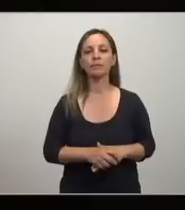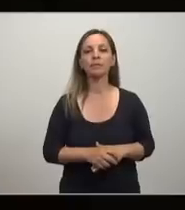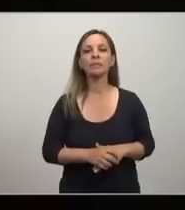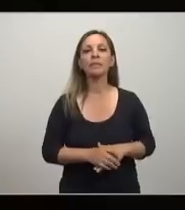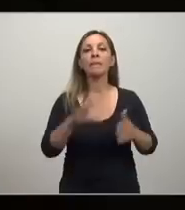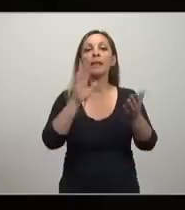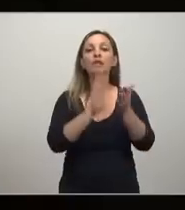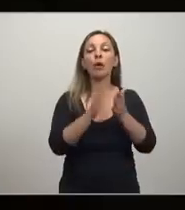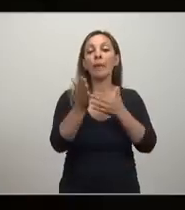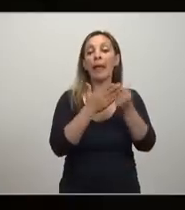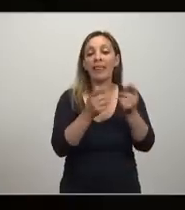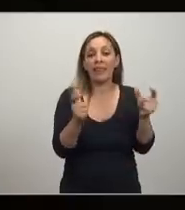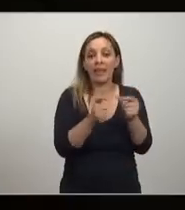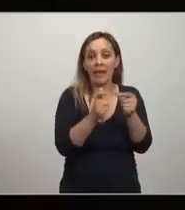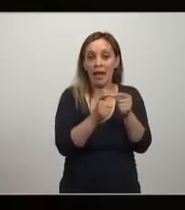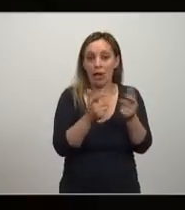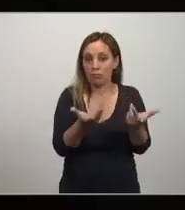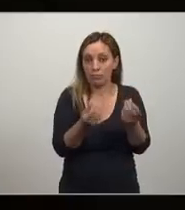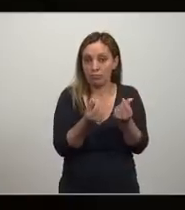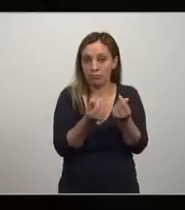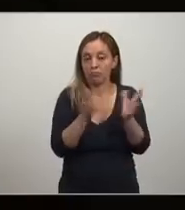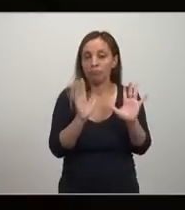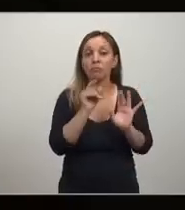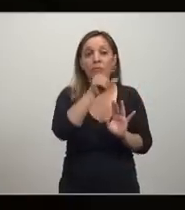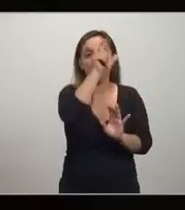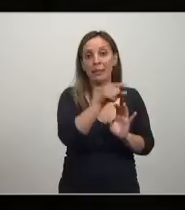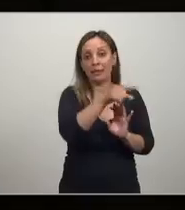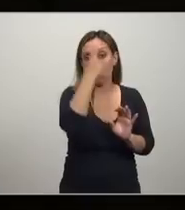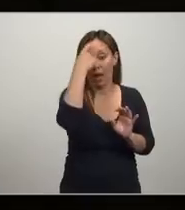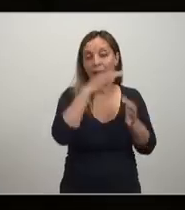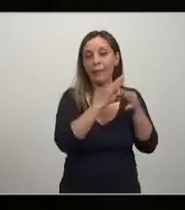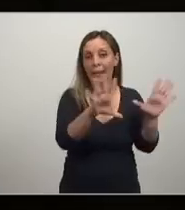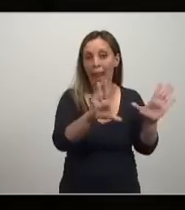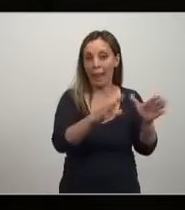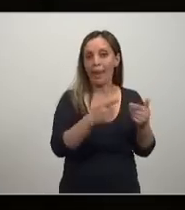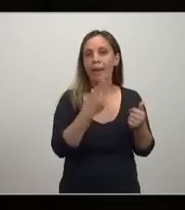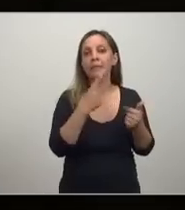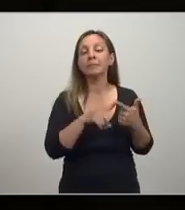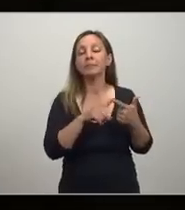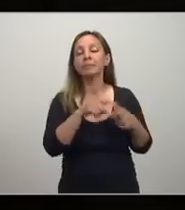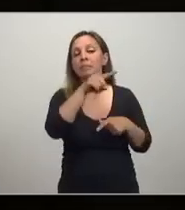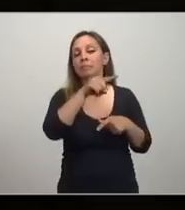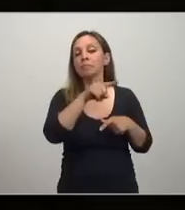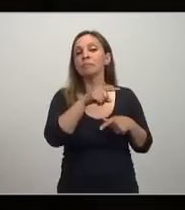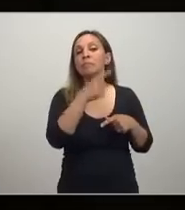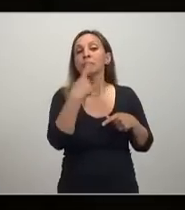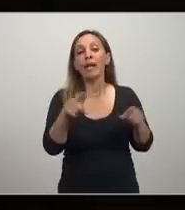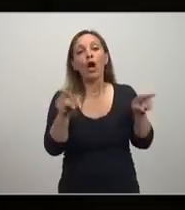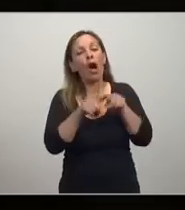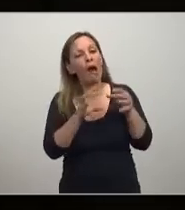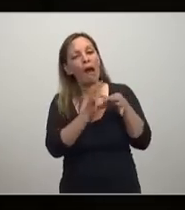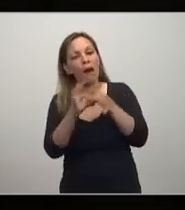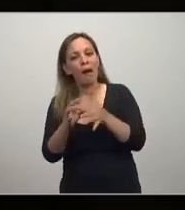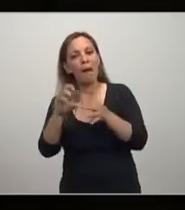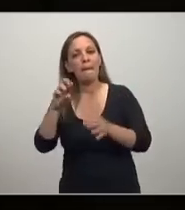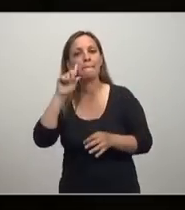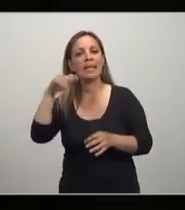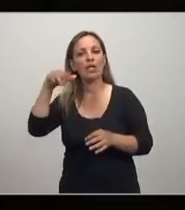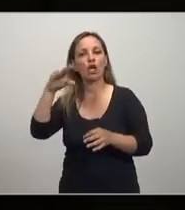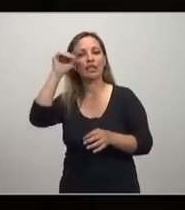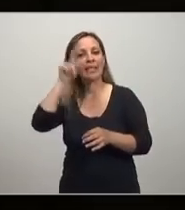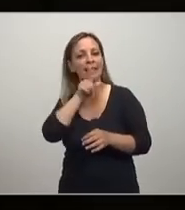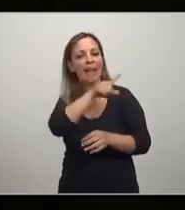neutralidad del dinero del monetarismo Milton Friedman que era liberal en lo económico pero era cheerleader de Pinochet en lo político si apoyaba dictadura